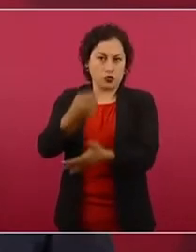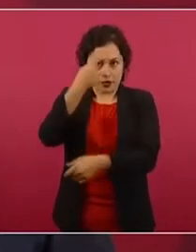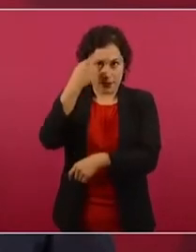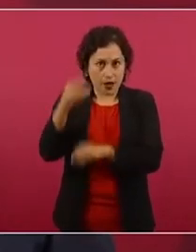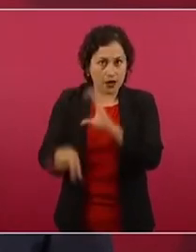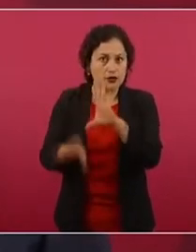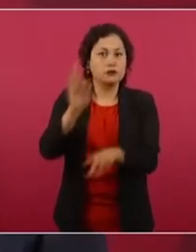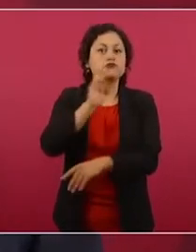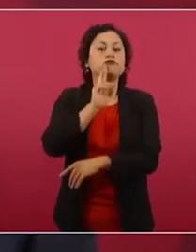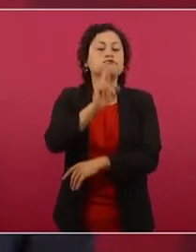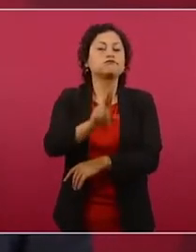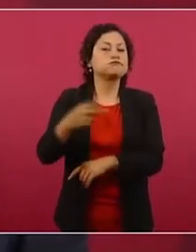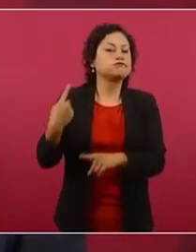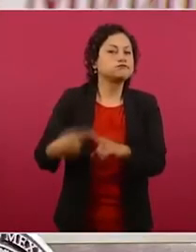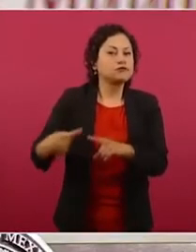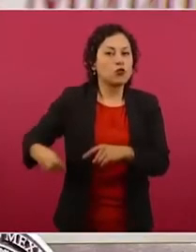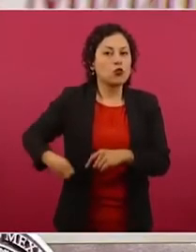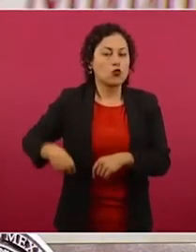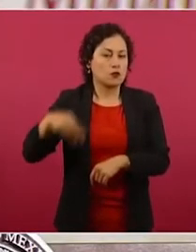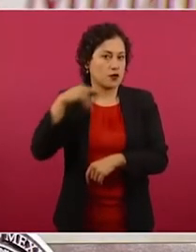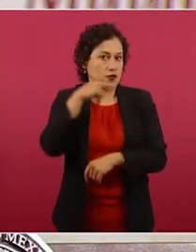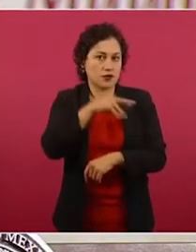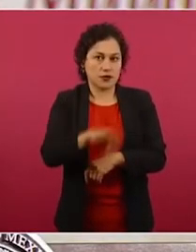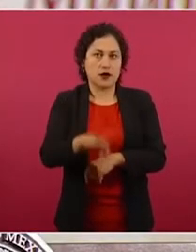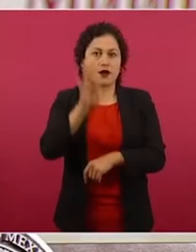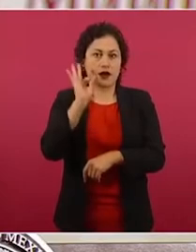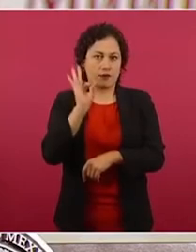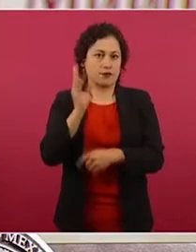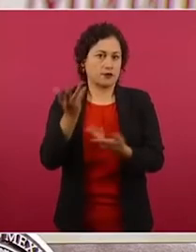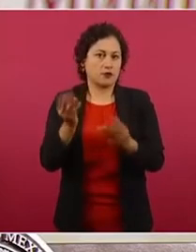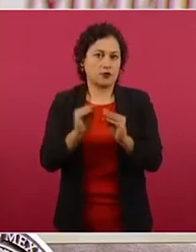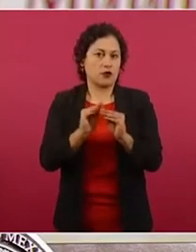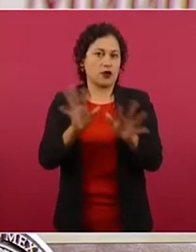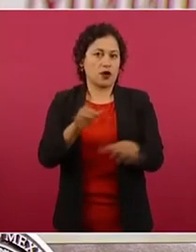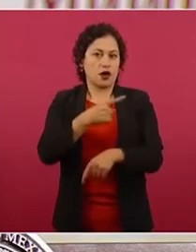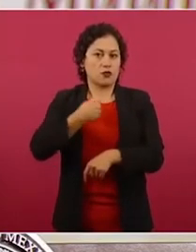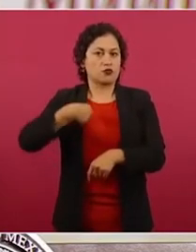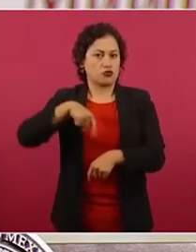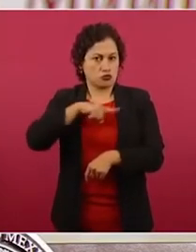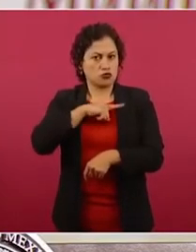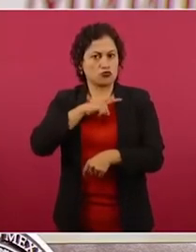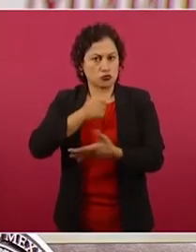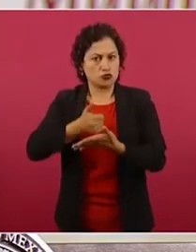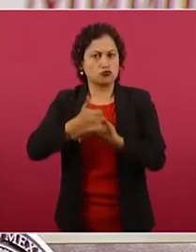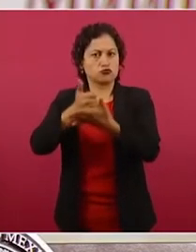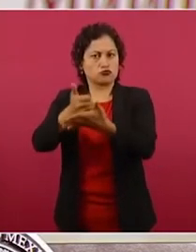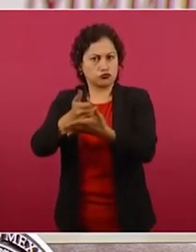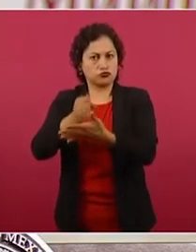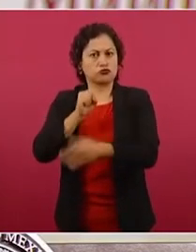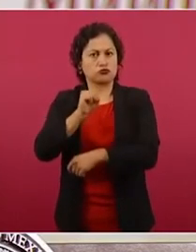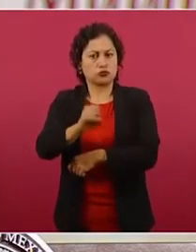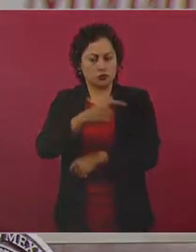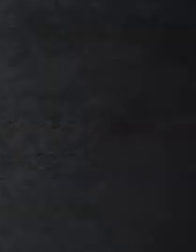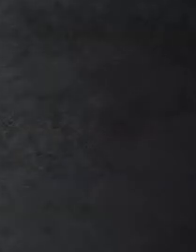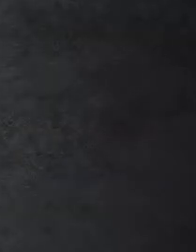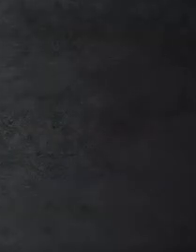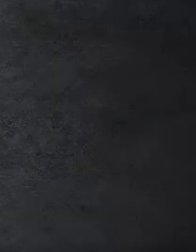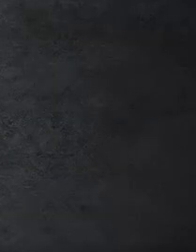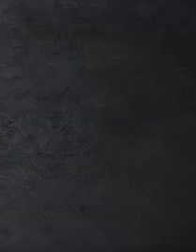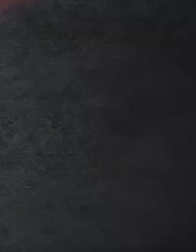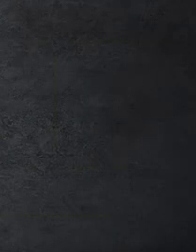que reprobamos y que habrá una respuesta eficaz de parte del Estado y de las autoridades locales.